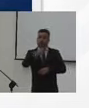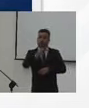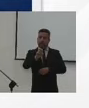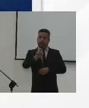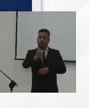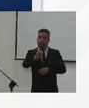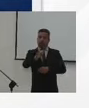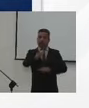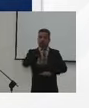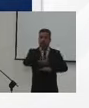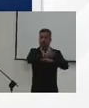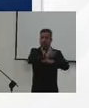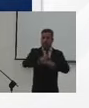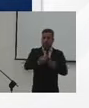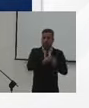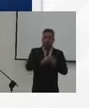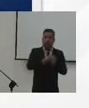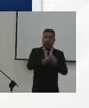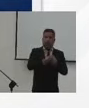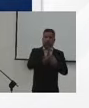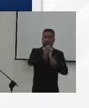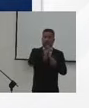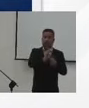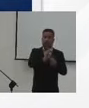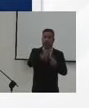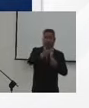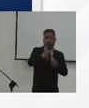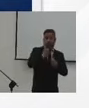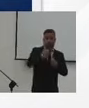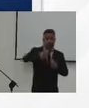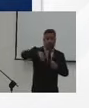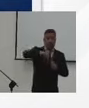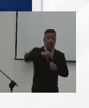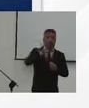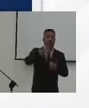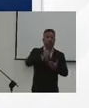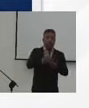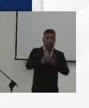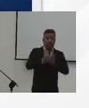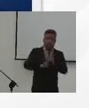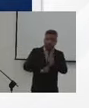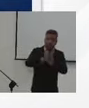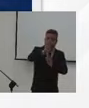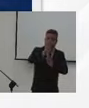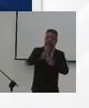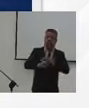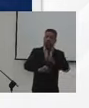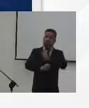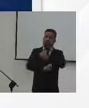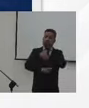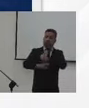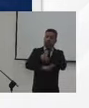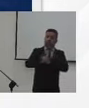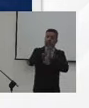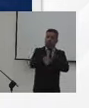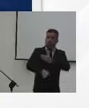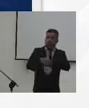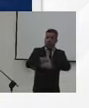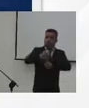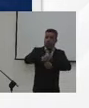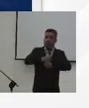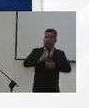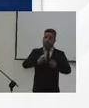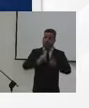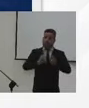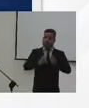Séptima de Cámara que nos acompaña, nuestra comisión, la que nos vigila, pero también la que nos proyecta y sobre esa base, pues